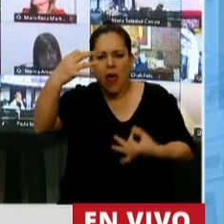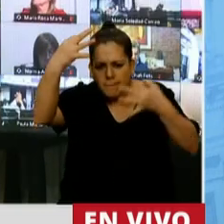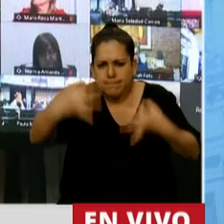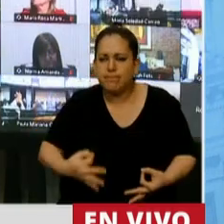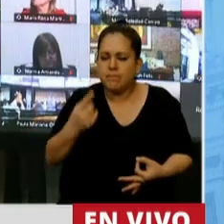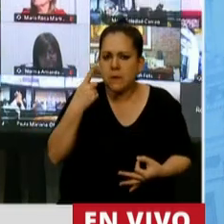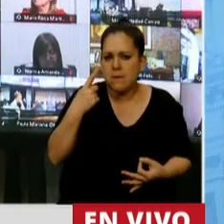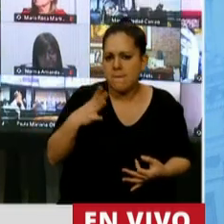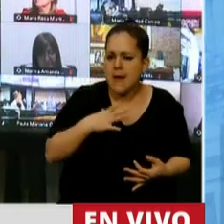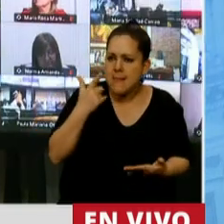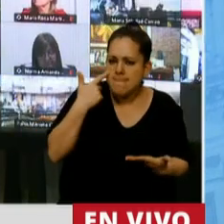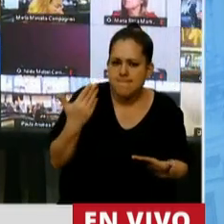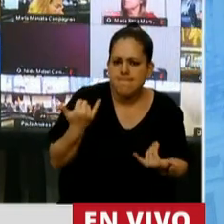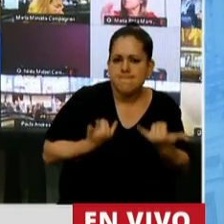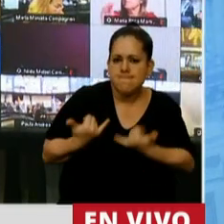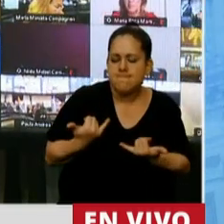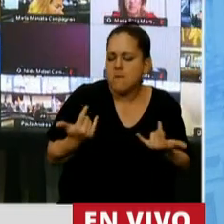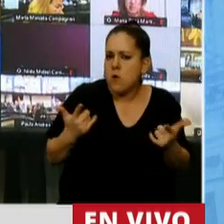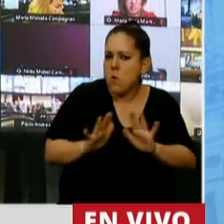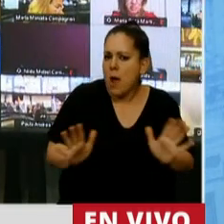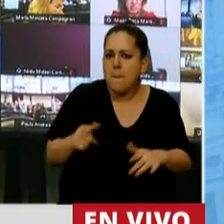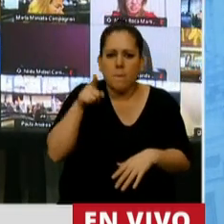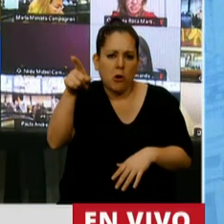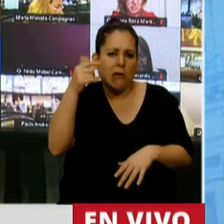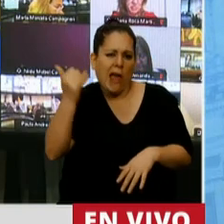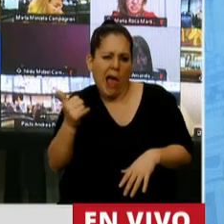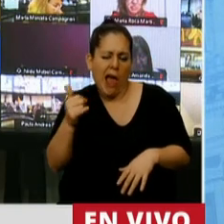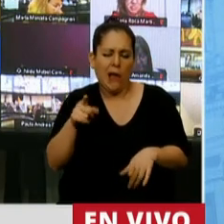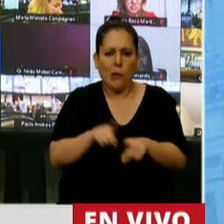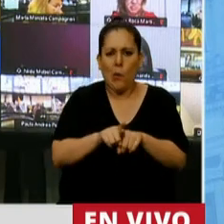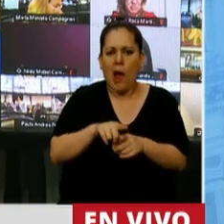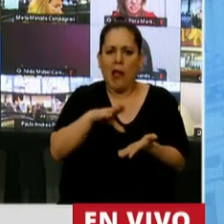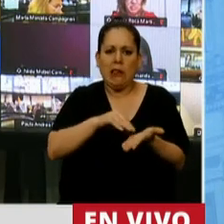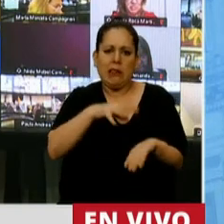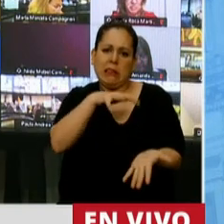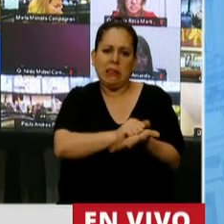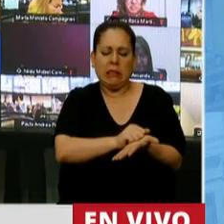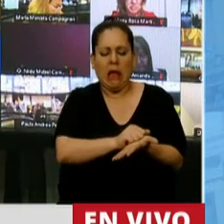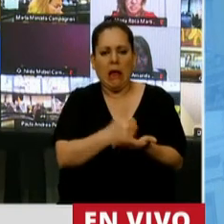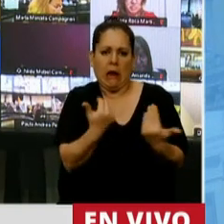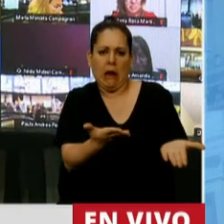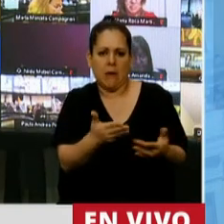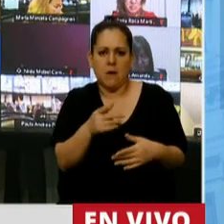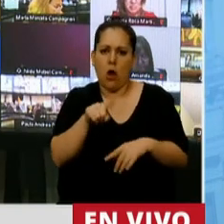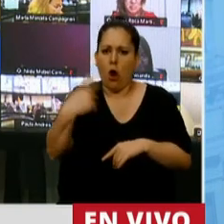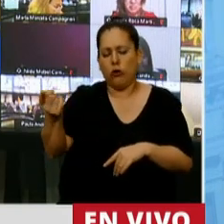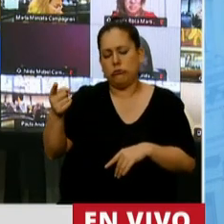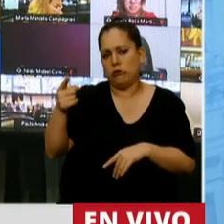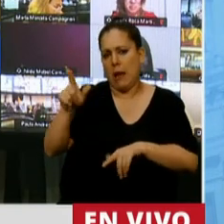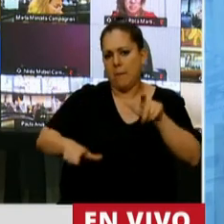Porque tiene una parte del gobierno una mirada benevolente sobre las tomas de tierra, otra parte del gobierno no las tiene.